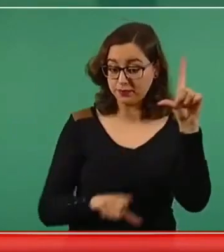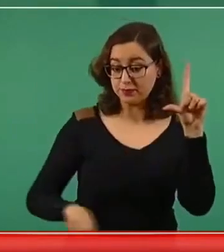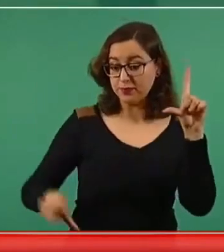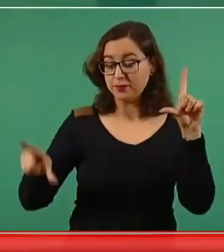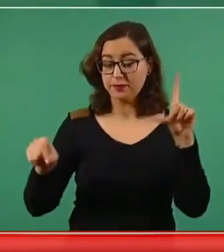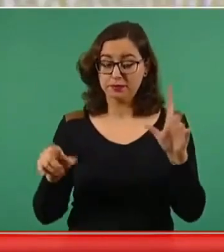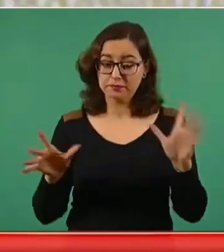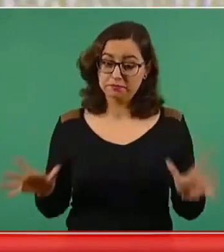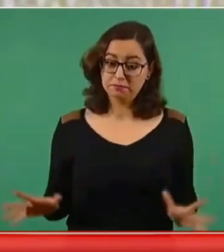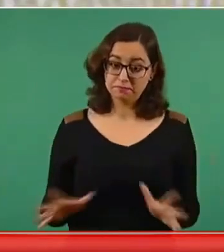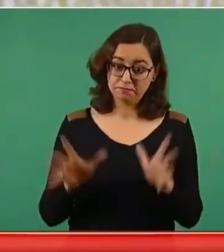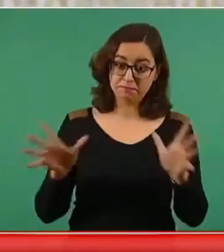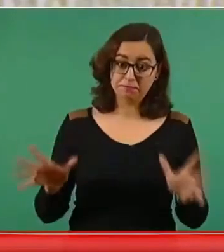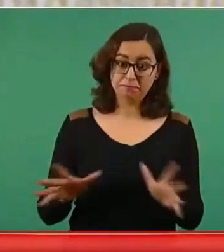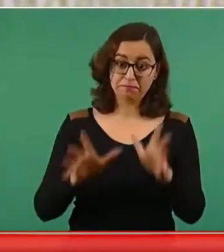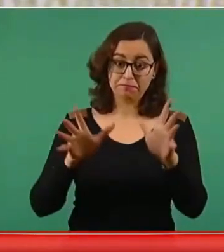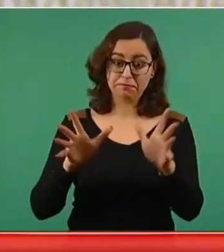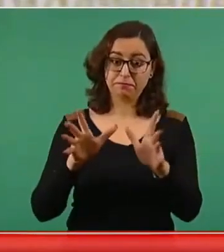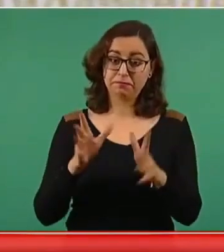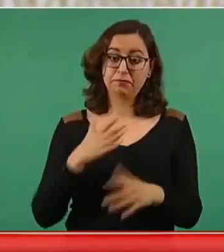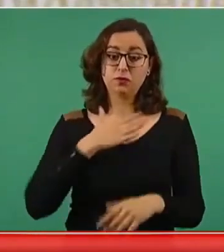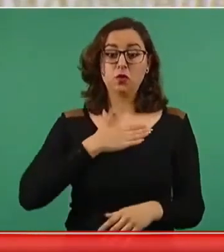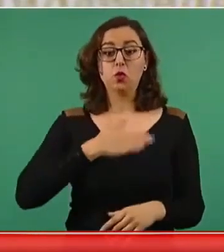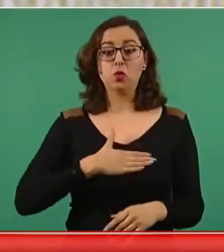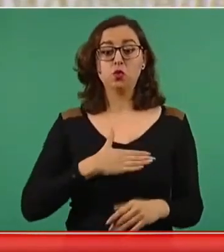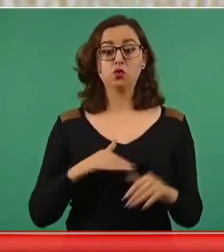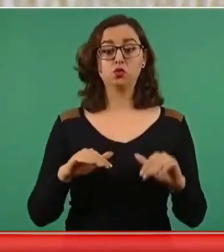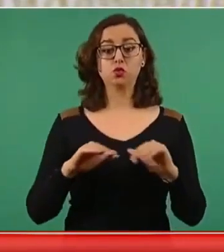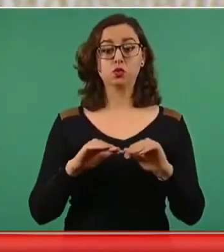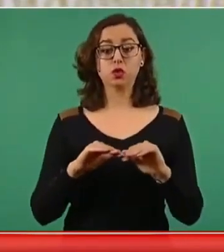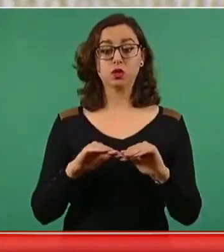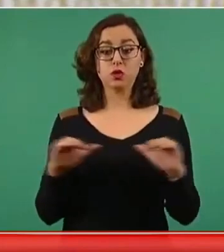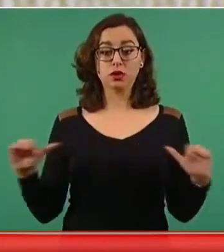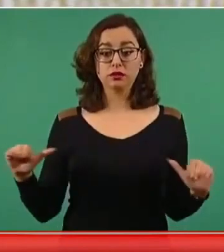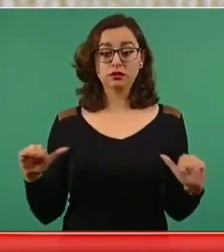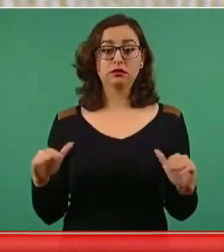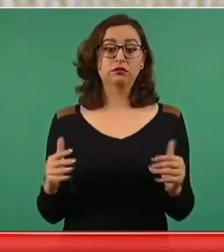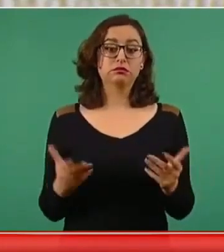más justo, más igualitario, más fraterno,